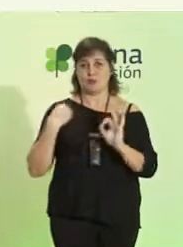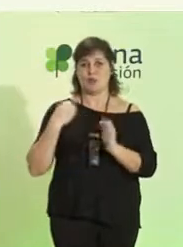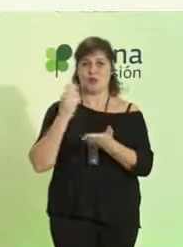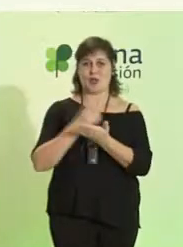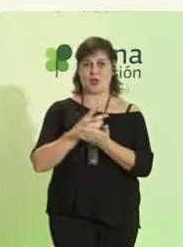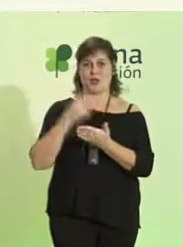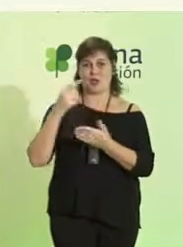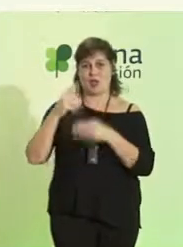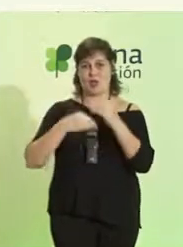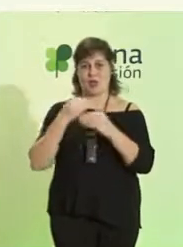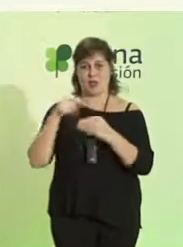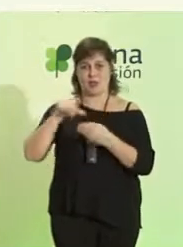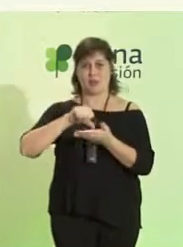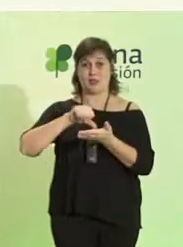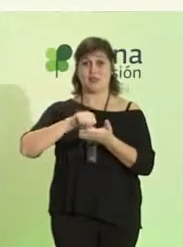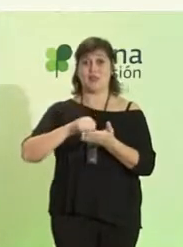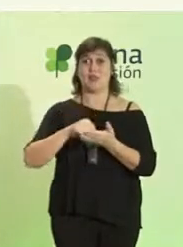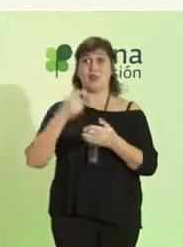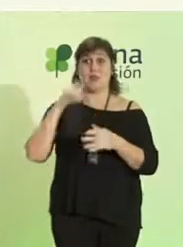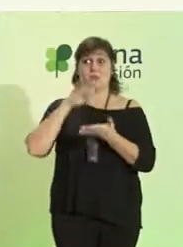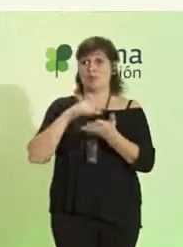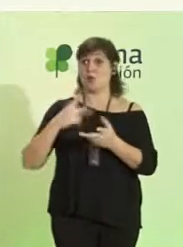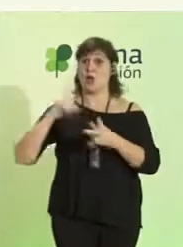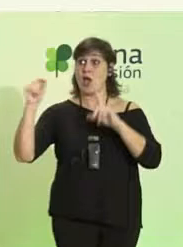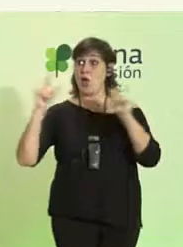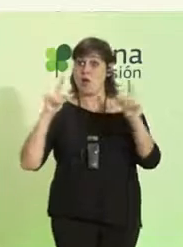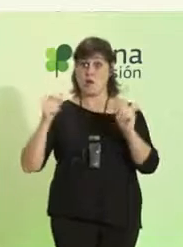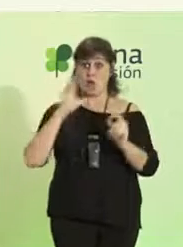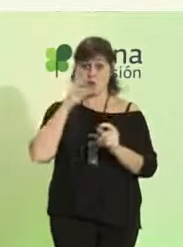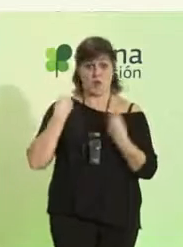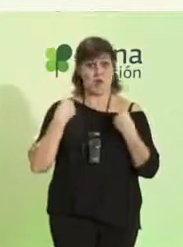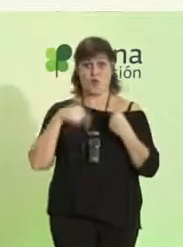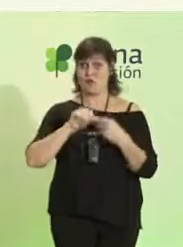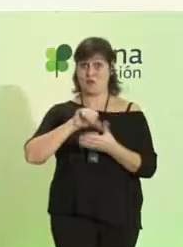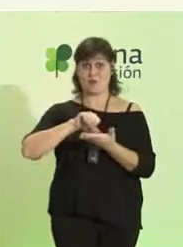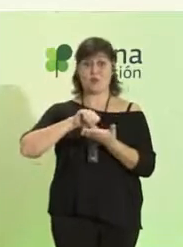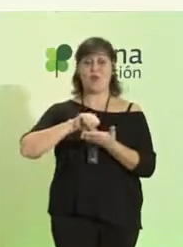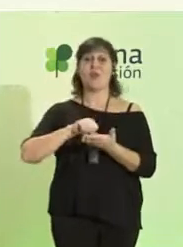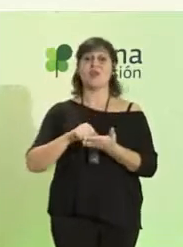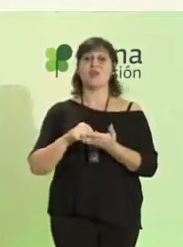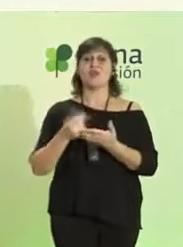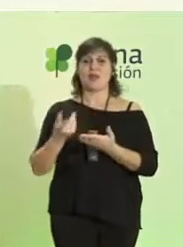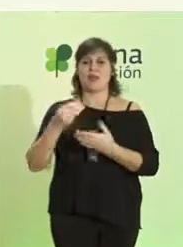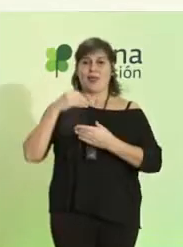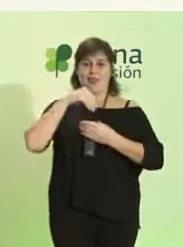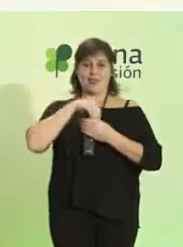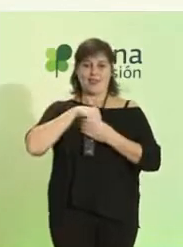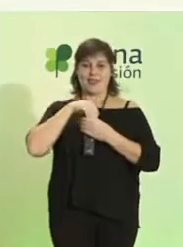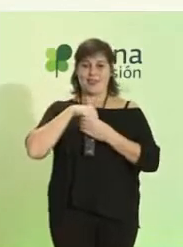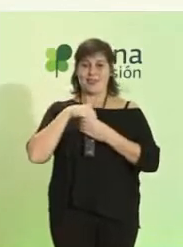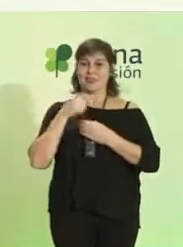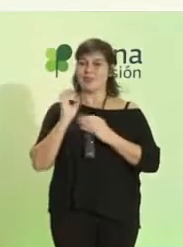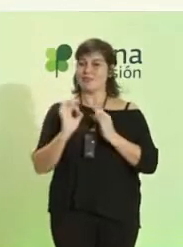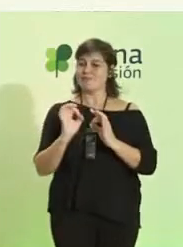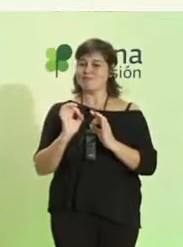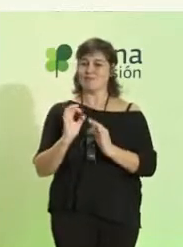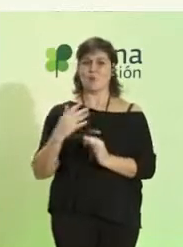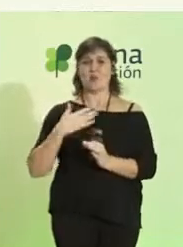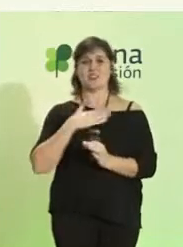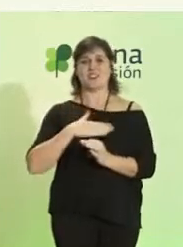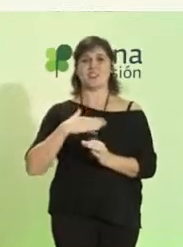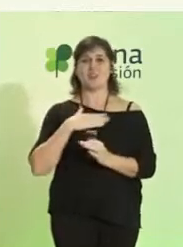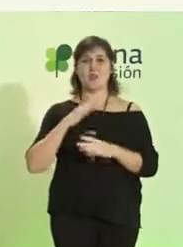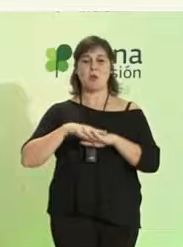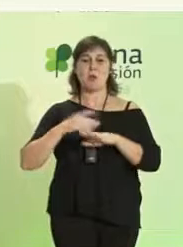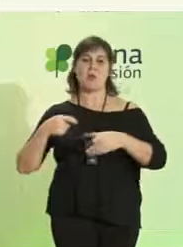Sevilla. Y espero que cuando os vayáis de aquí, aquellos que no formáis parte de esta ciudad, os llevéis fundamentalmente la satisfacción de haber aportado